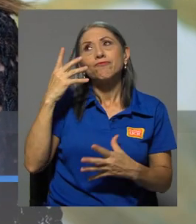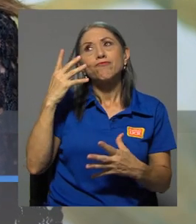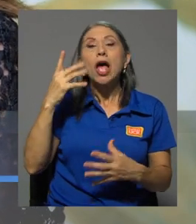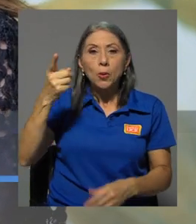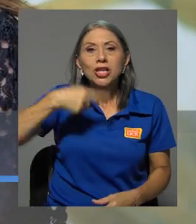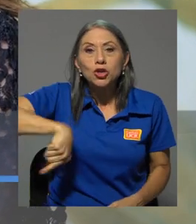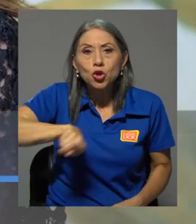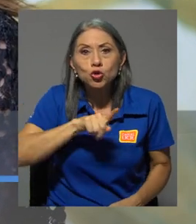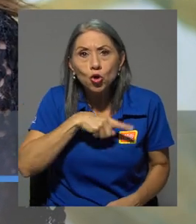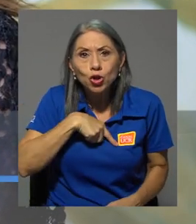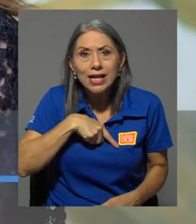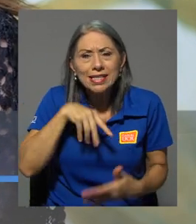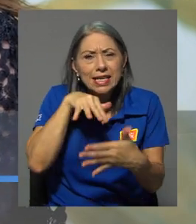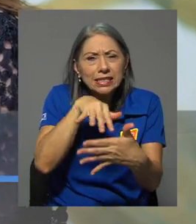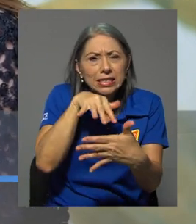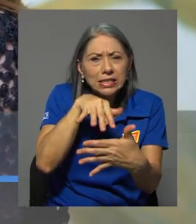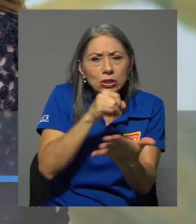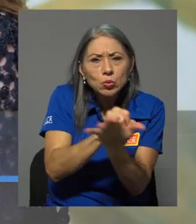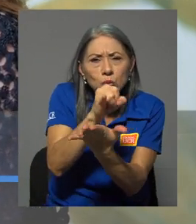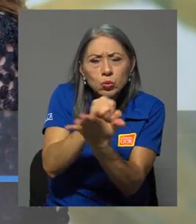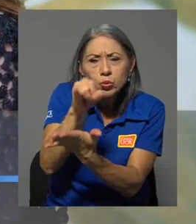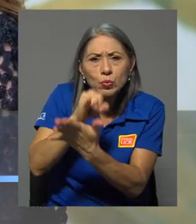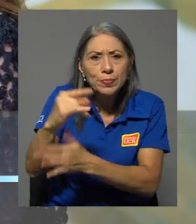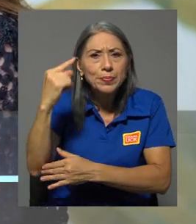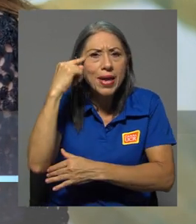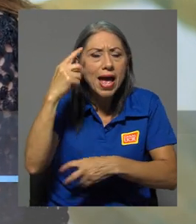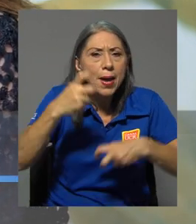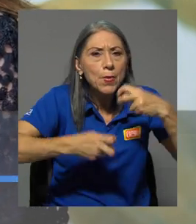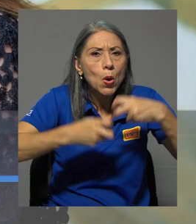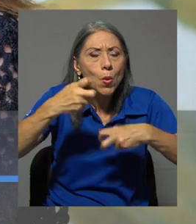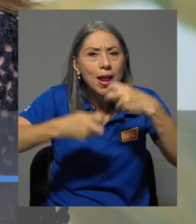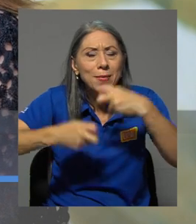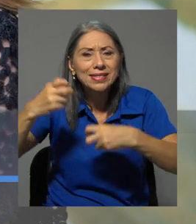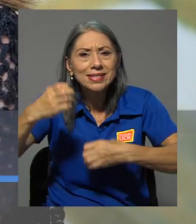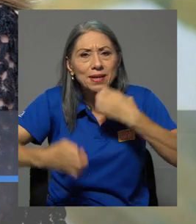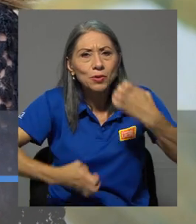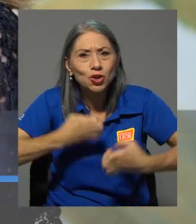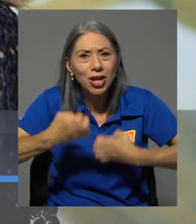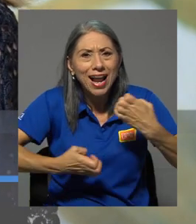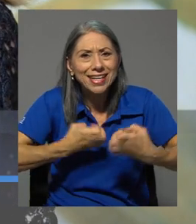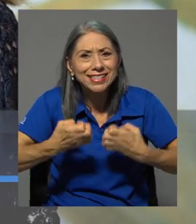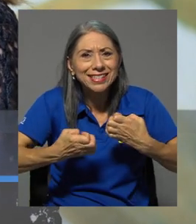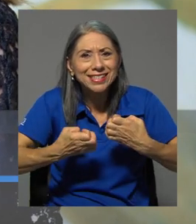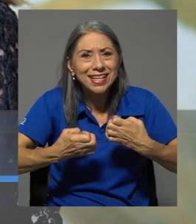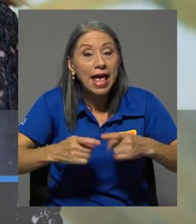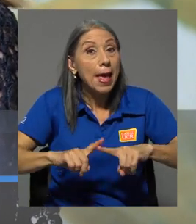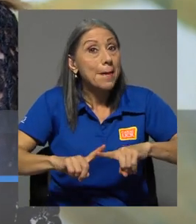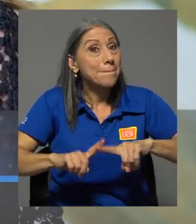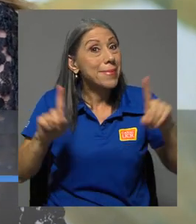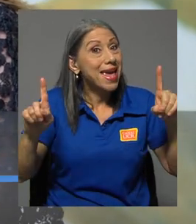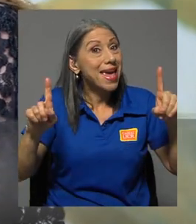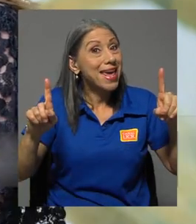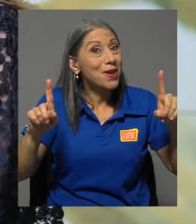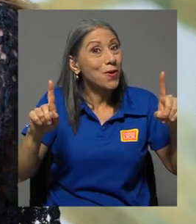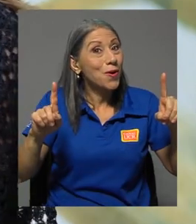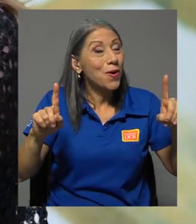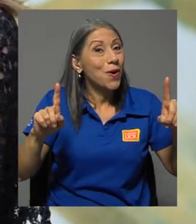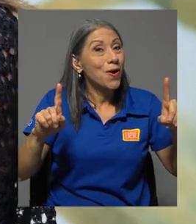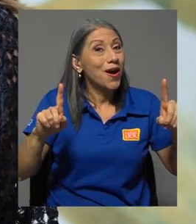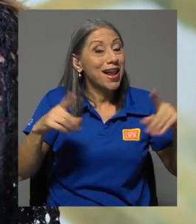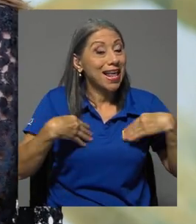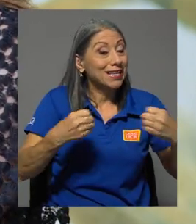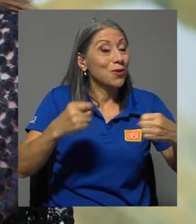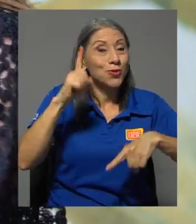pensando en problemas emocionales sobre todo, pero sin dividirlo, sin dividir la salud